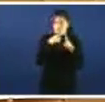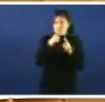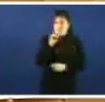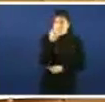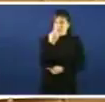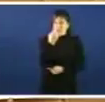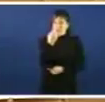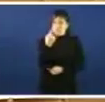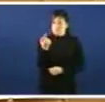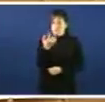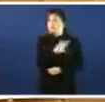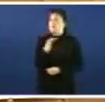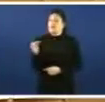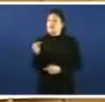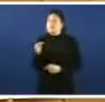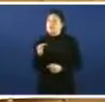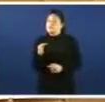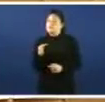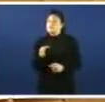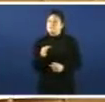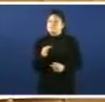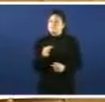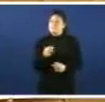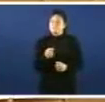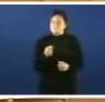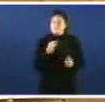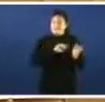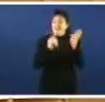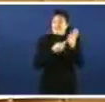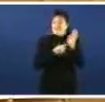e os que atribuía coa legislación